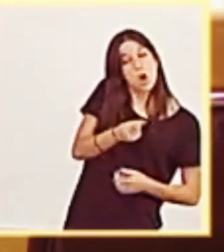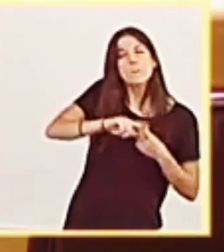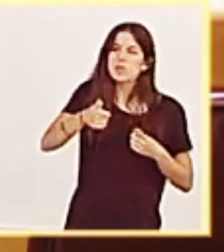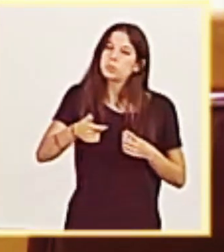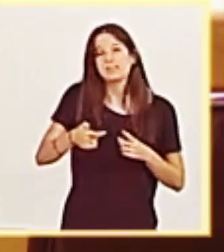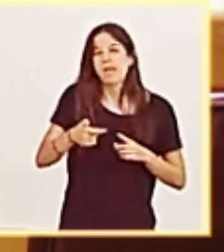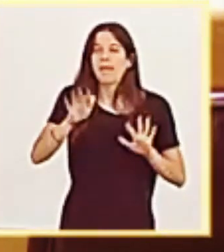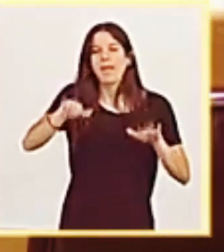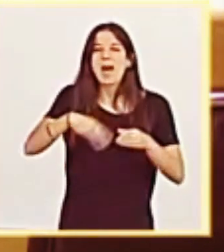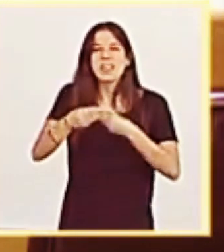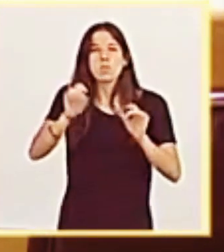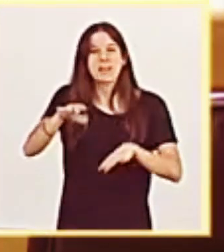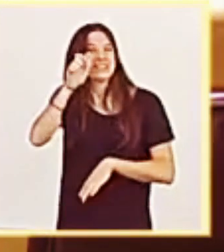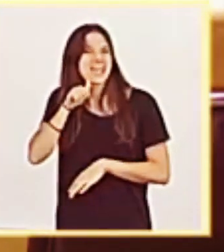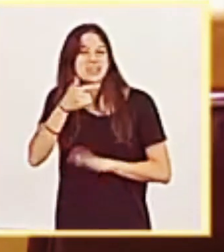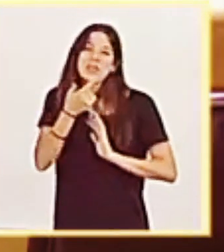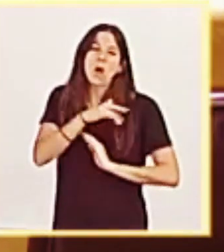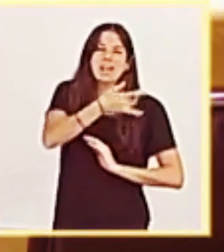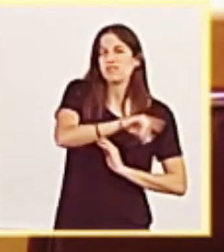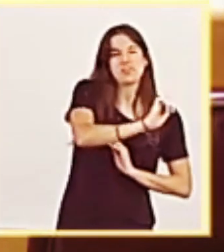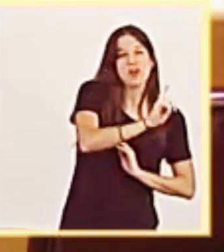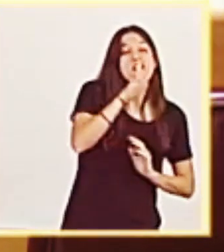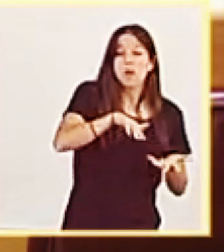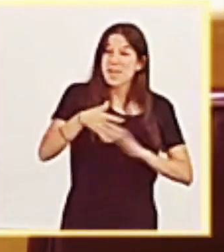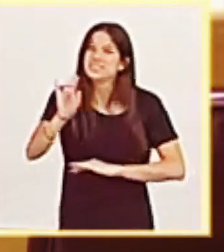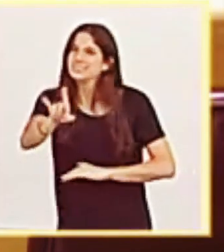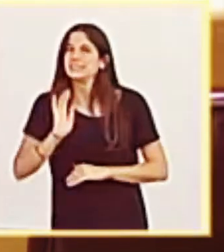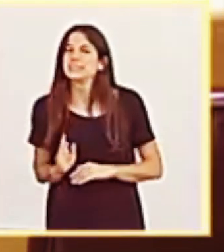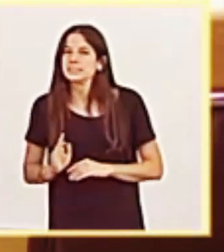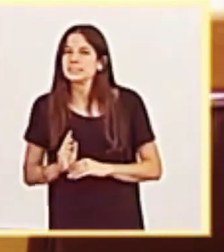como el señor Sánchez, que dijo que no a los indultos y ahora es que sí?